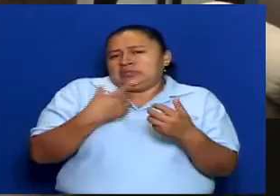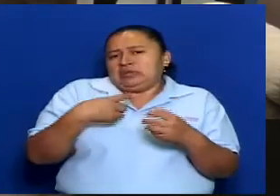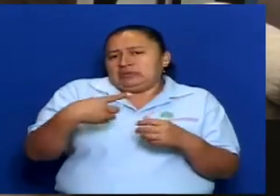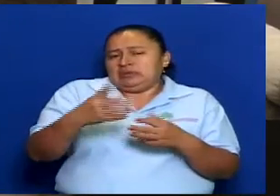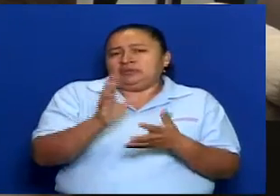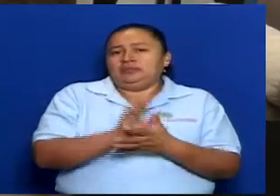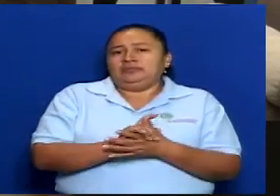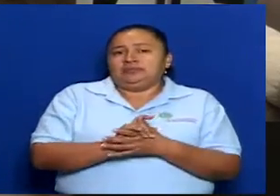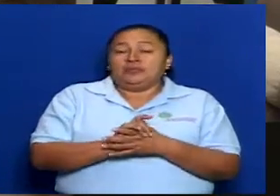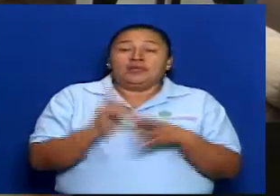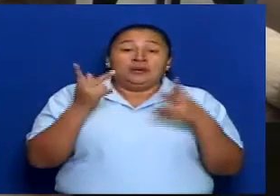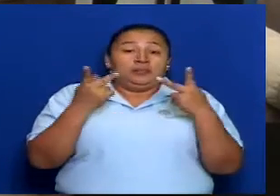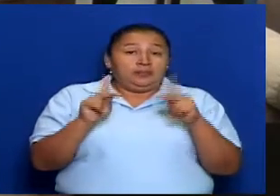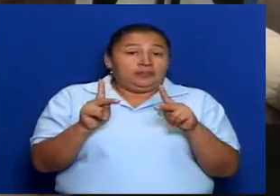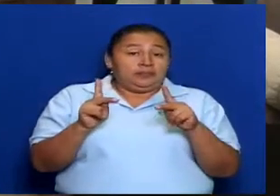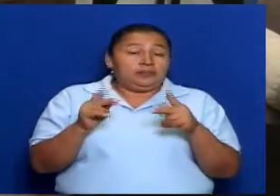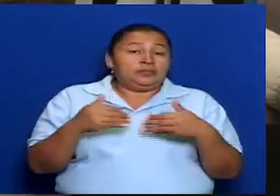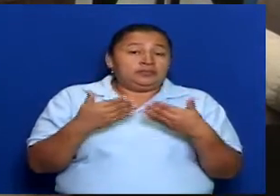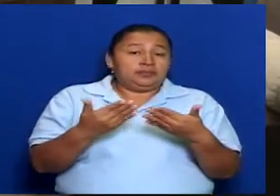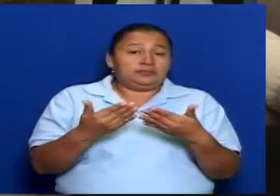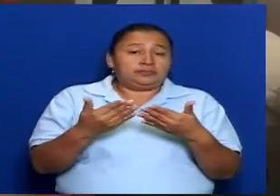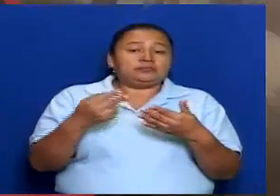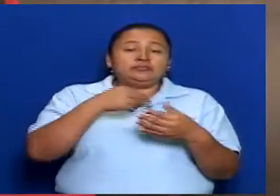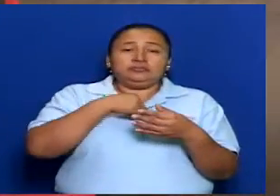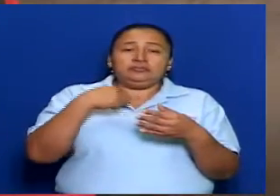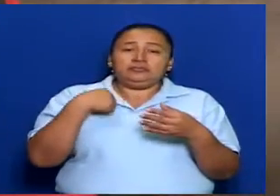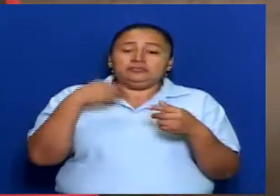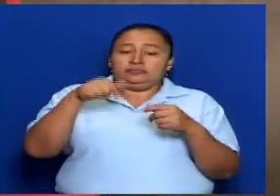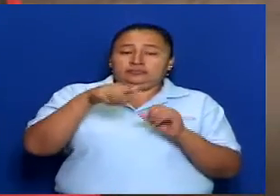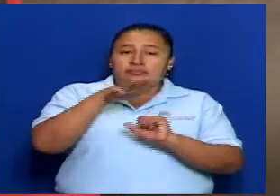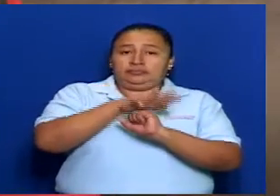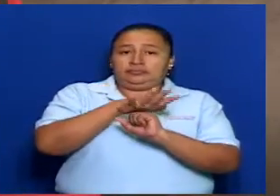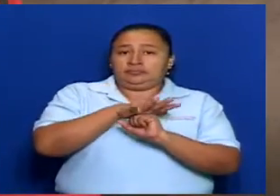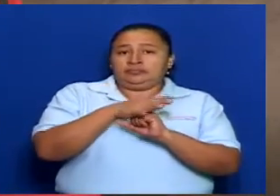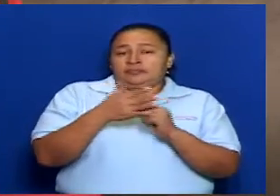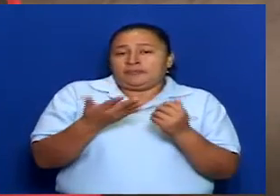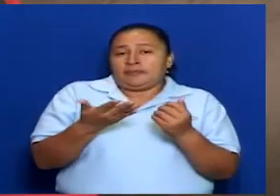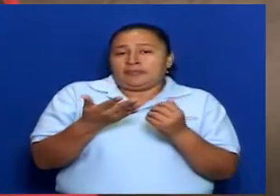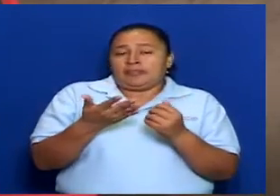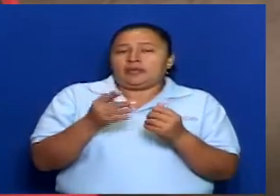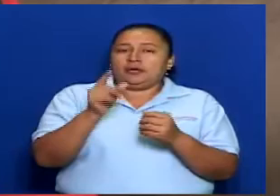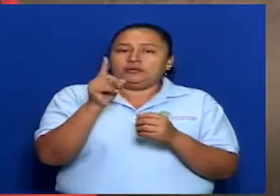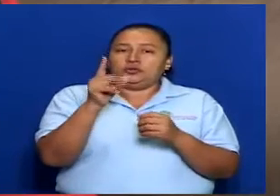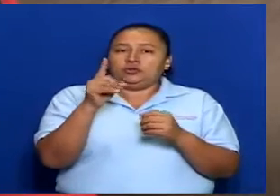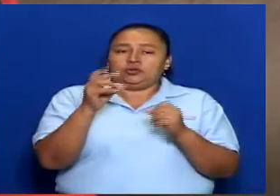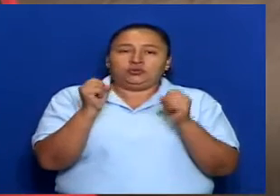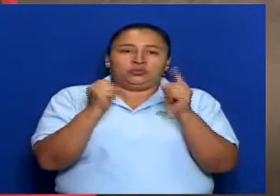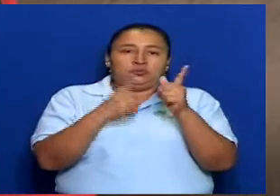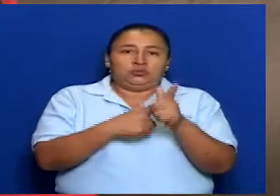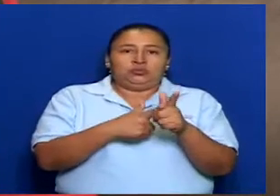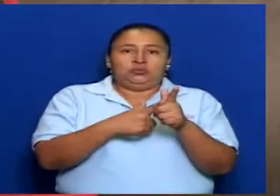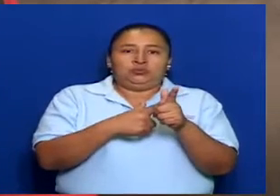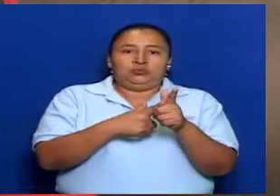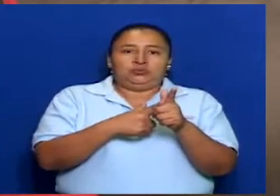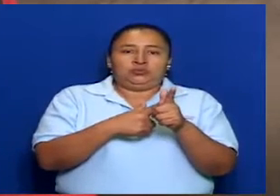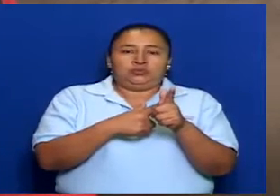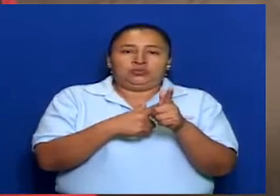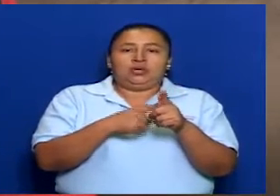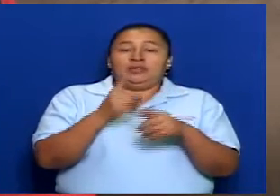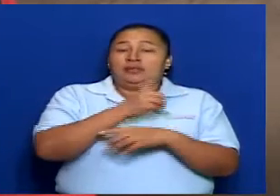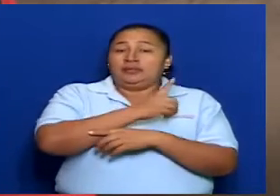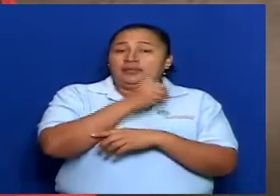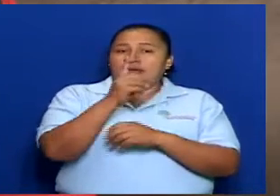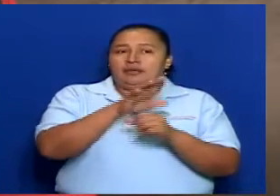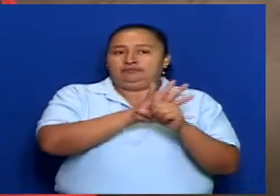en este quehacer hemos tenido el 12 de octubre, Día de la Resistencia